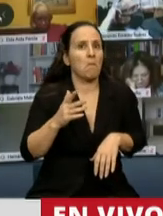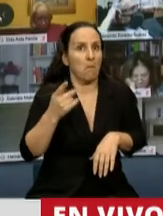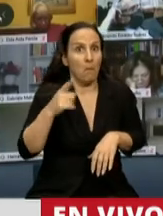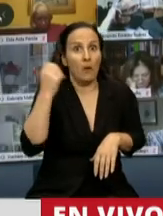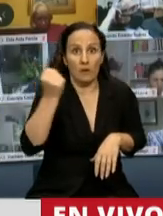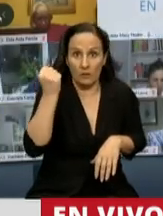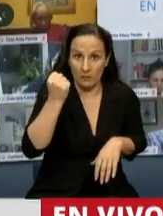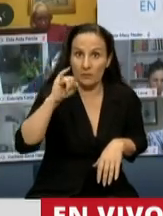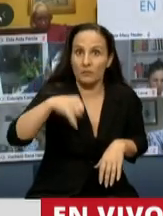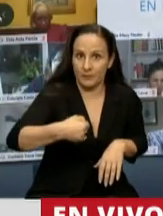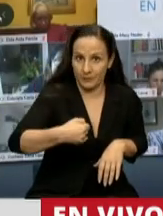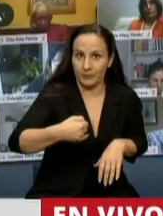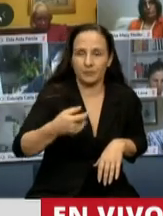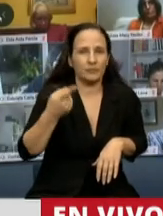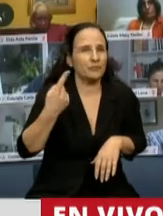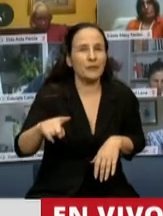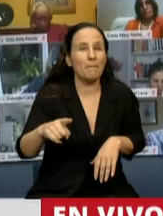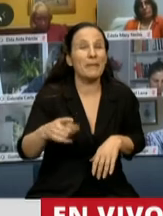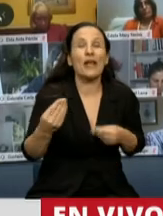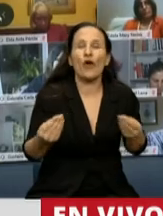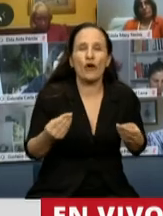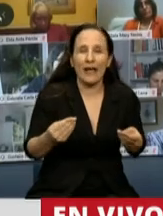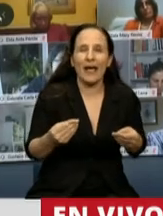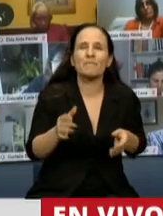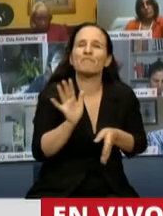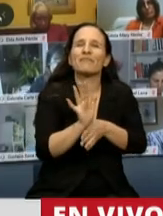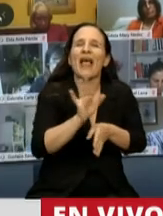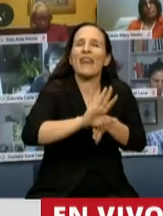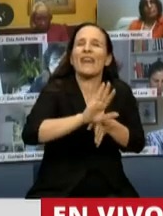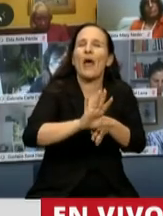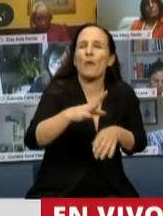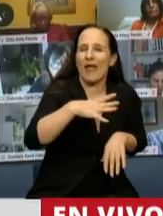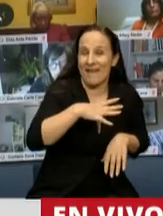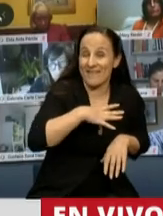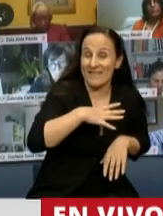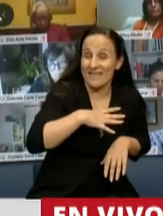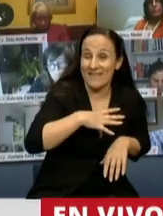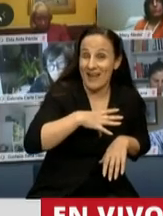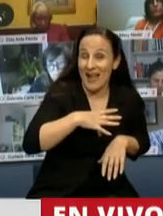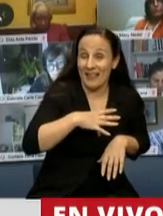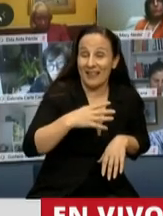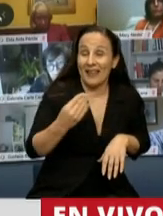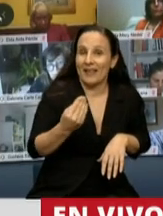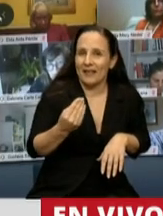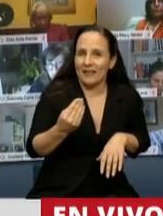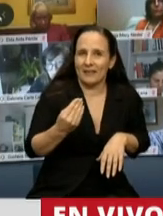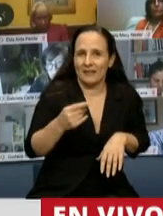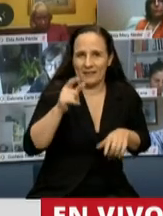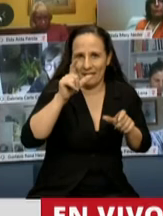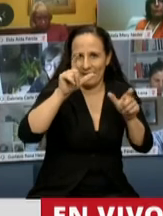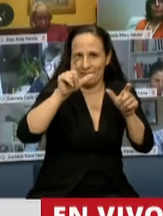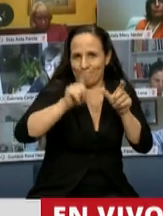Ahora, señora Presidenta, la deuda más importante que tiene la dirigencia política